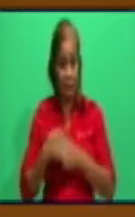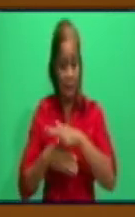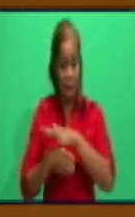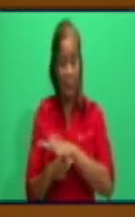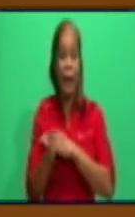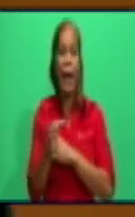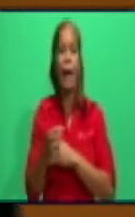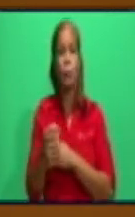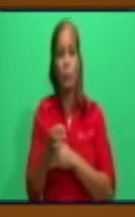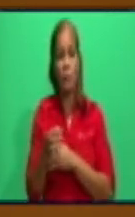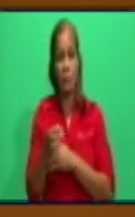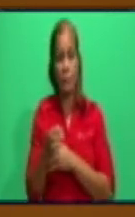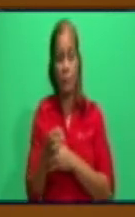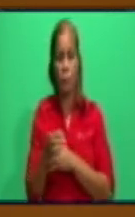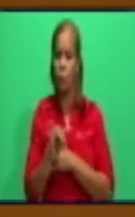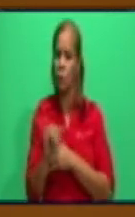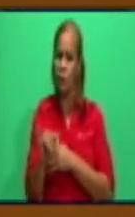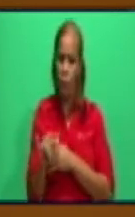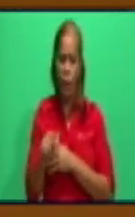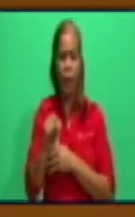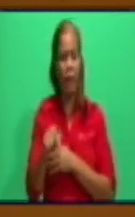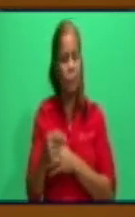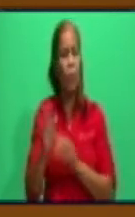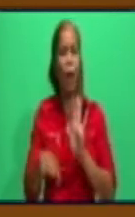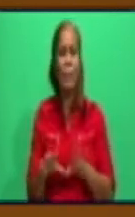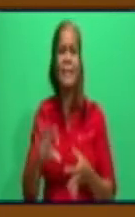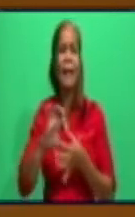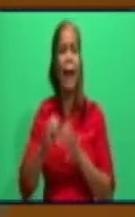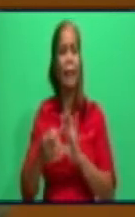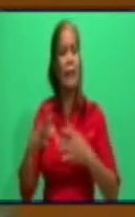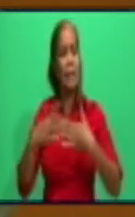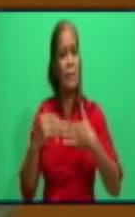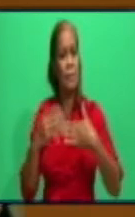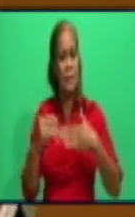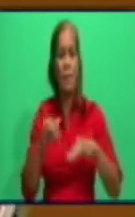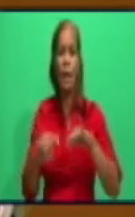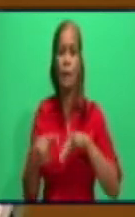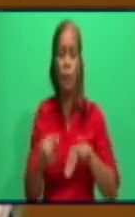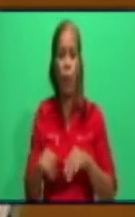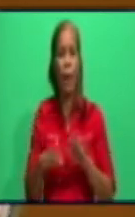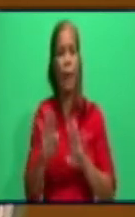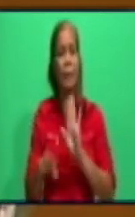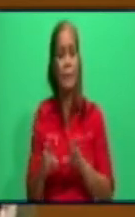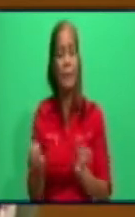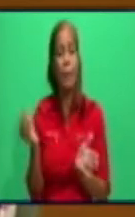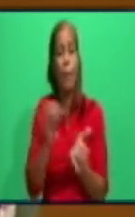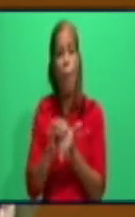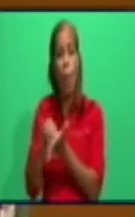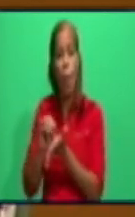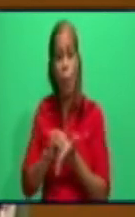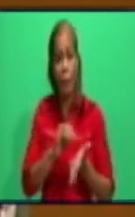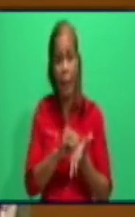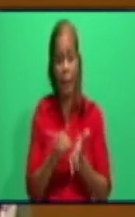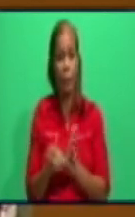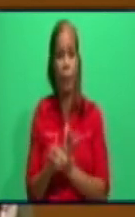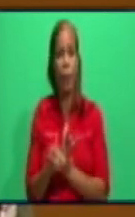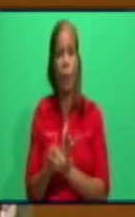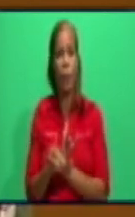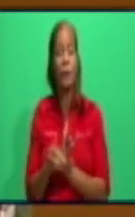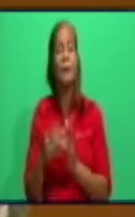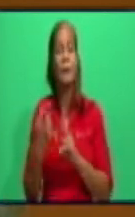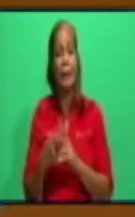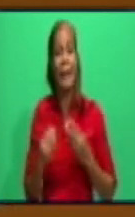pasa también con las cadenas de tiendas CIME y TRD. Nosotros ponemos sobre la base de las existencias, y bueno, de manera paulatina,